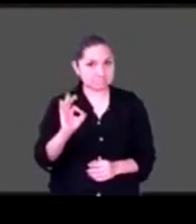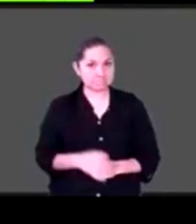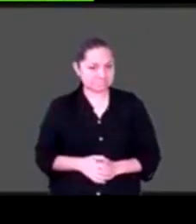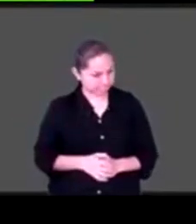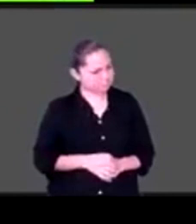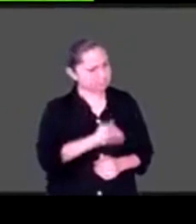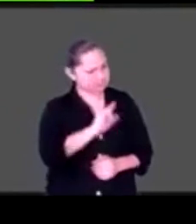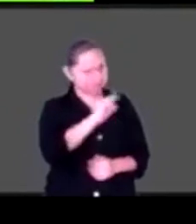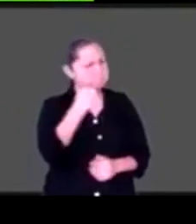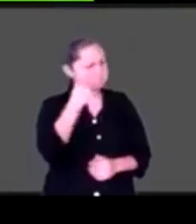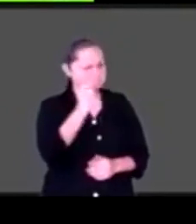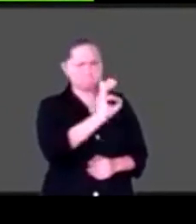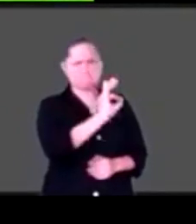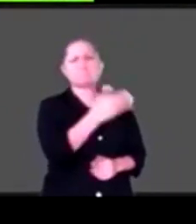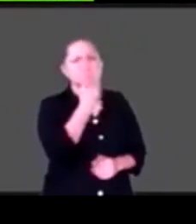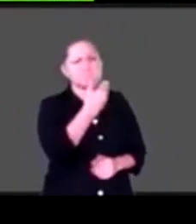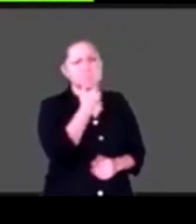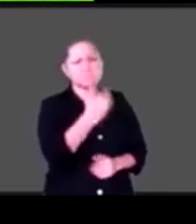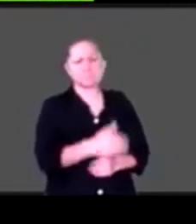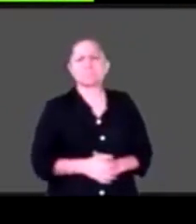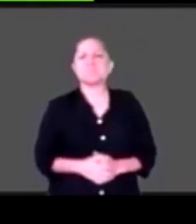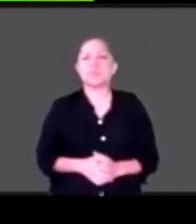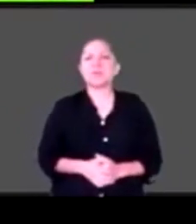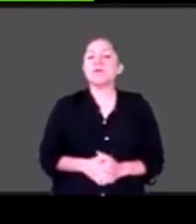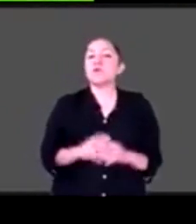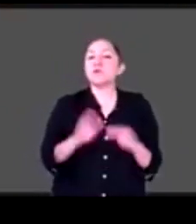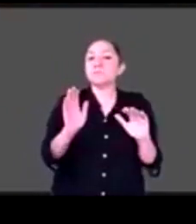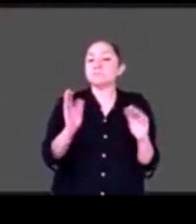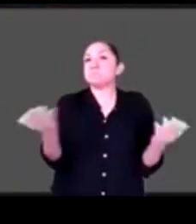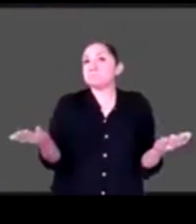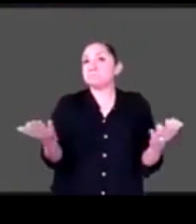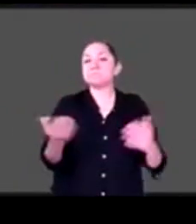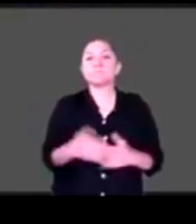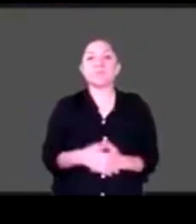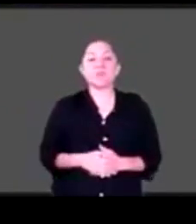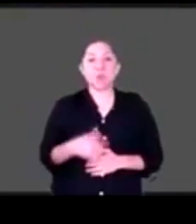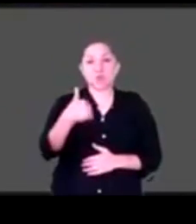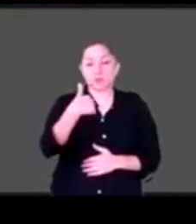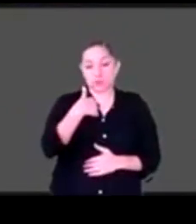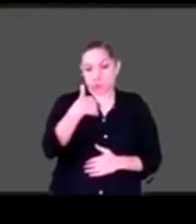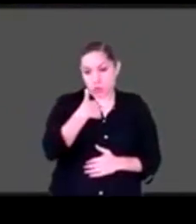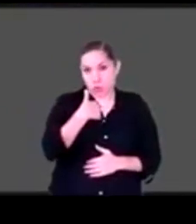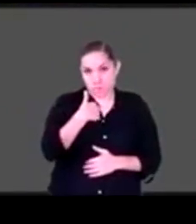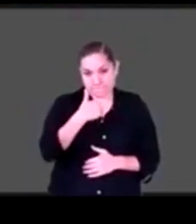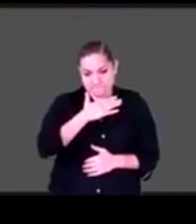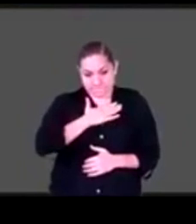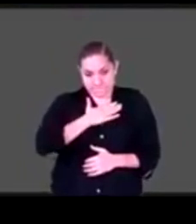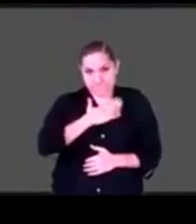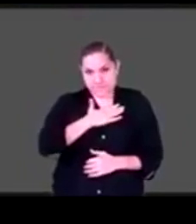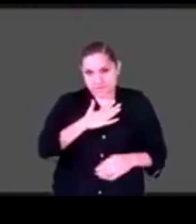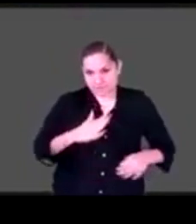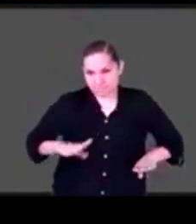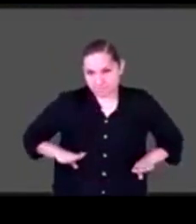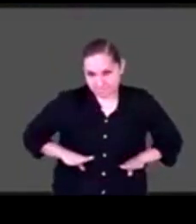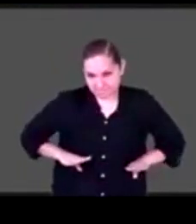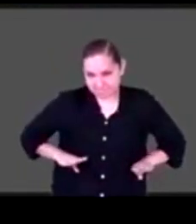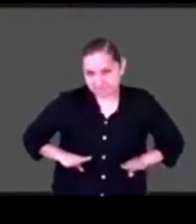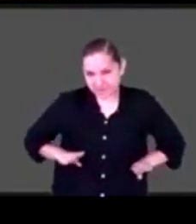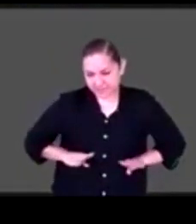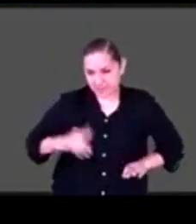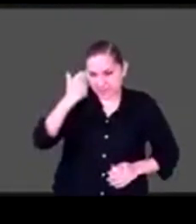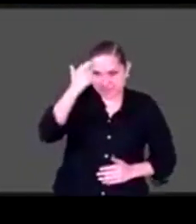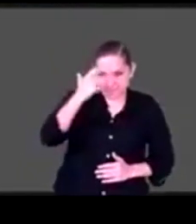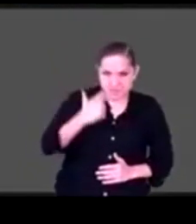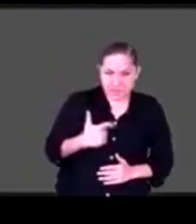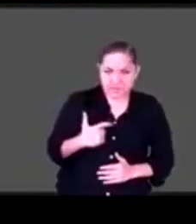Sí, bueno. Sí, perfecto. sí. Ah, ok. Bueno, yo creo que mi caso muy particular es en tiempos